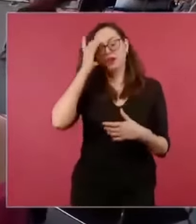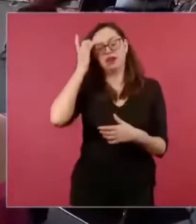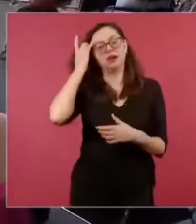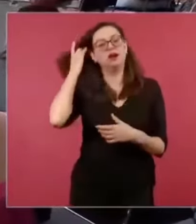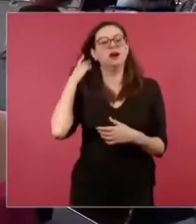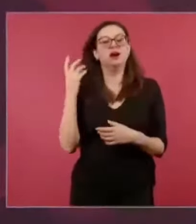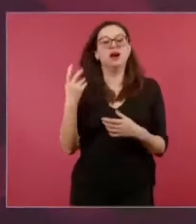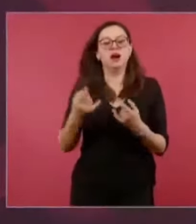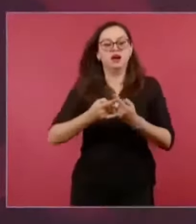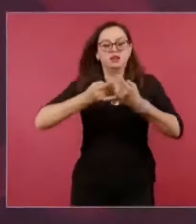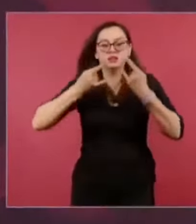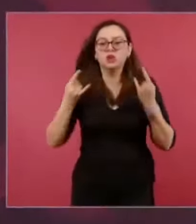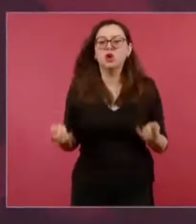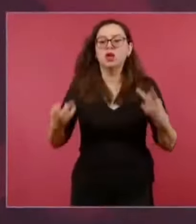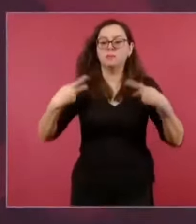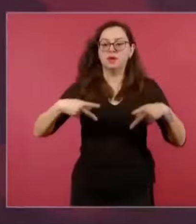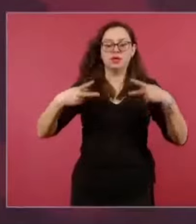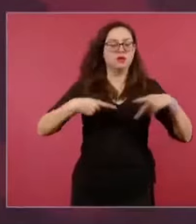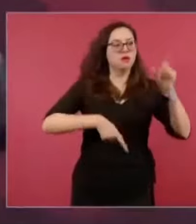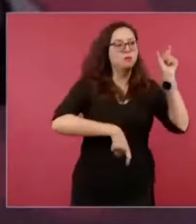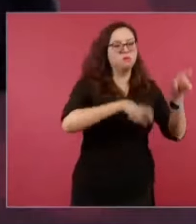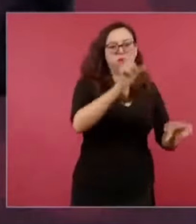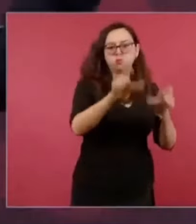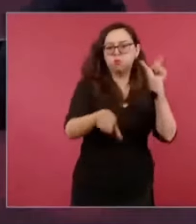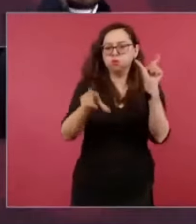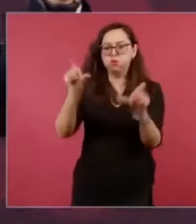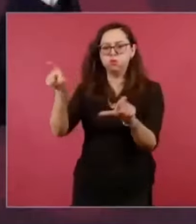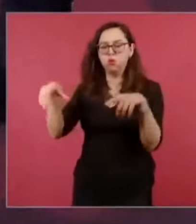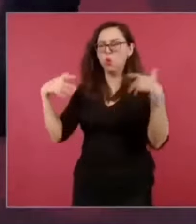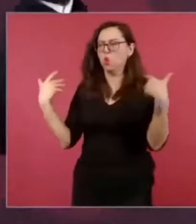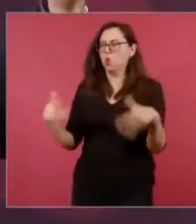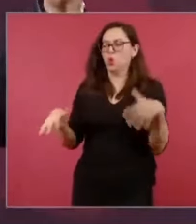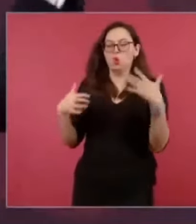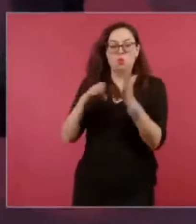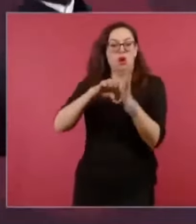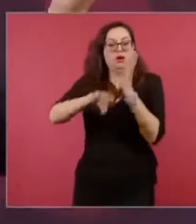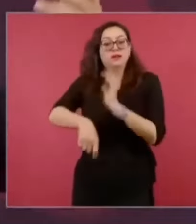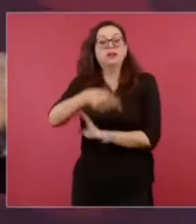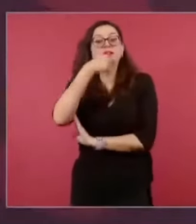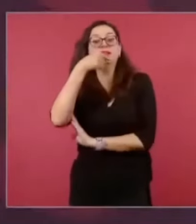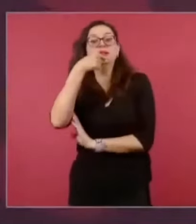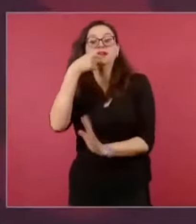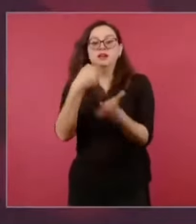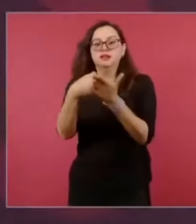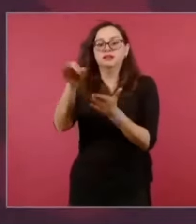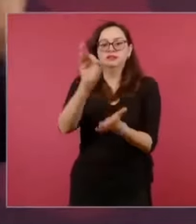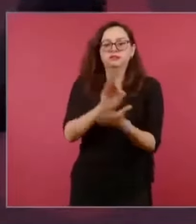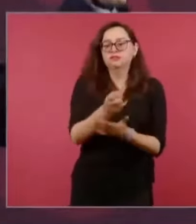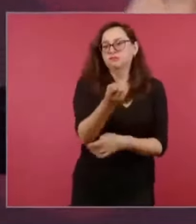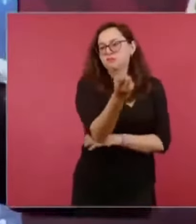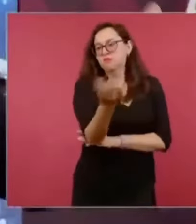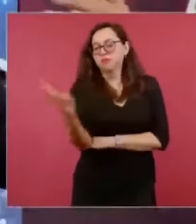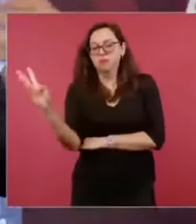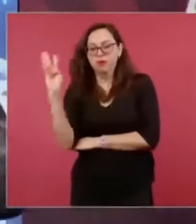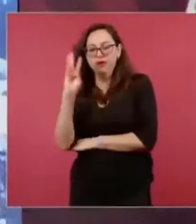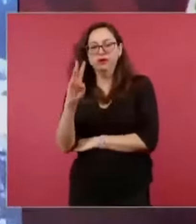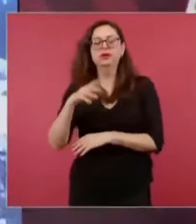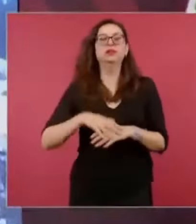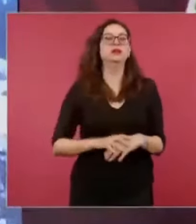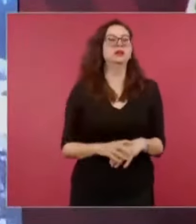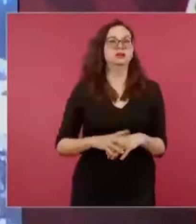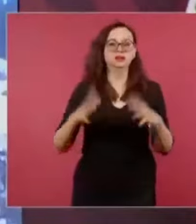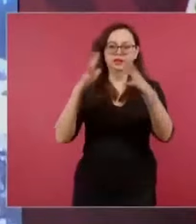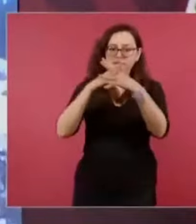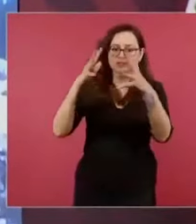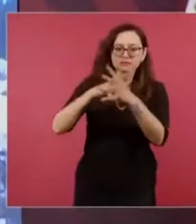y de muchos actos de heroísmo, la batalla de Puebla,